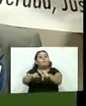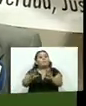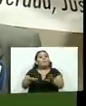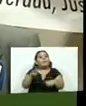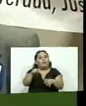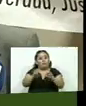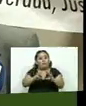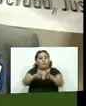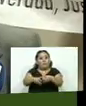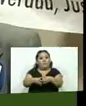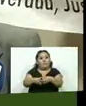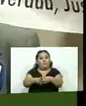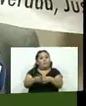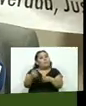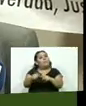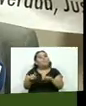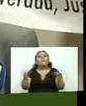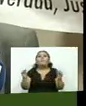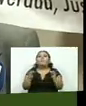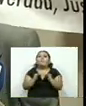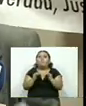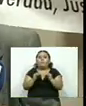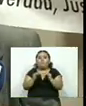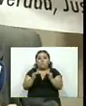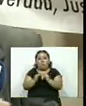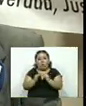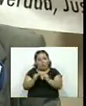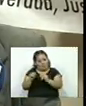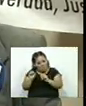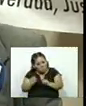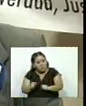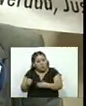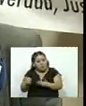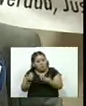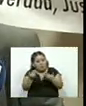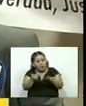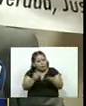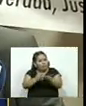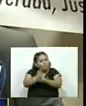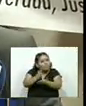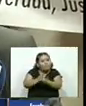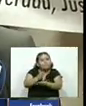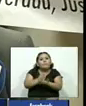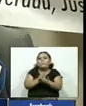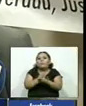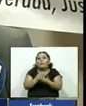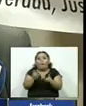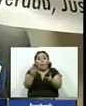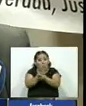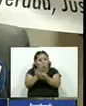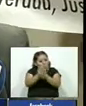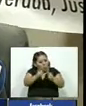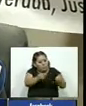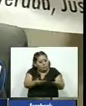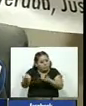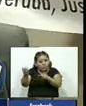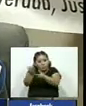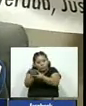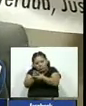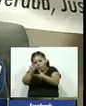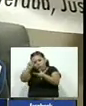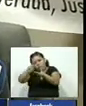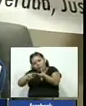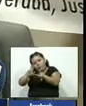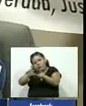comisiones pero también darles la potestad de acceder a todos los archivos incluso a los